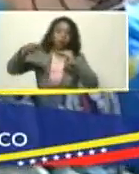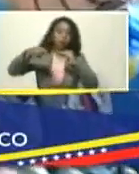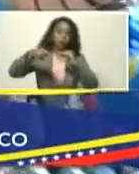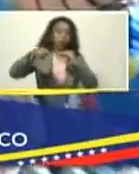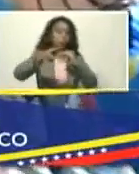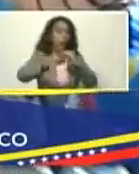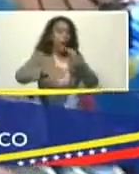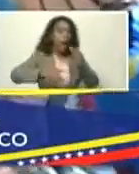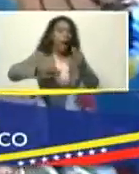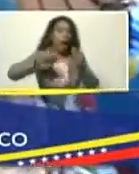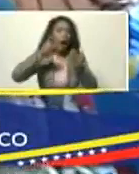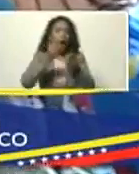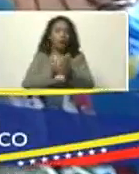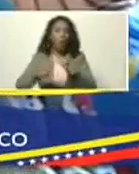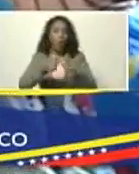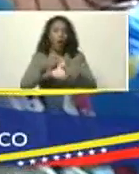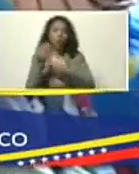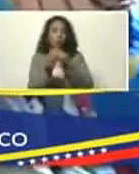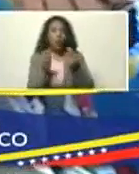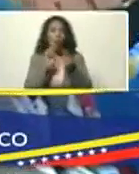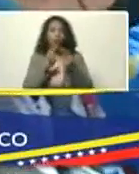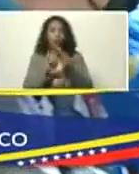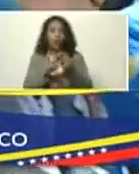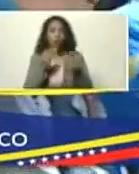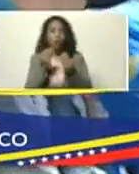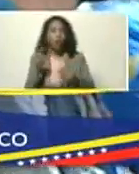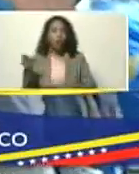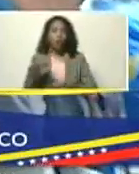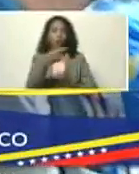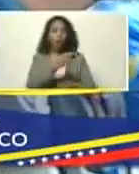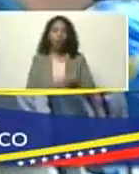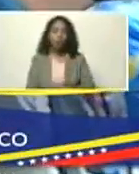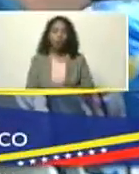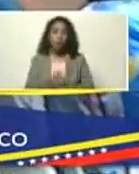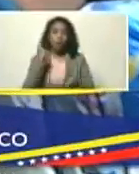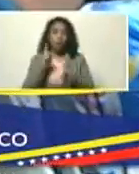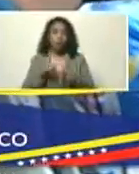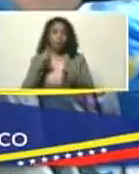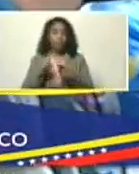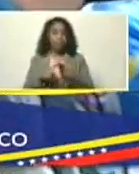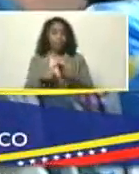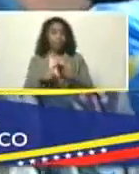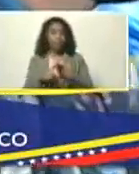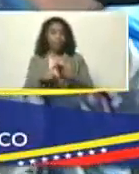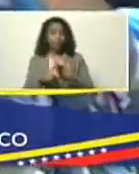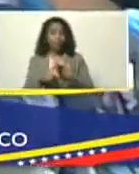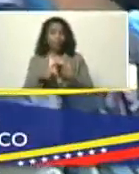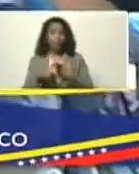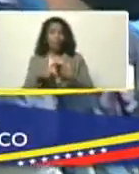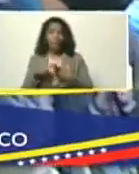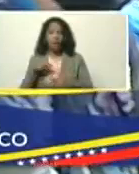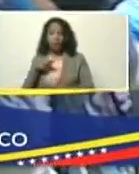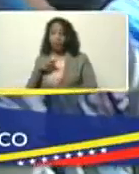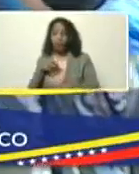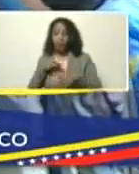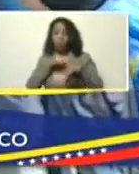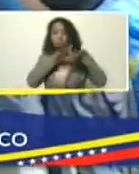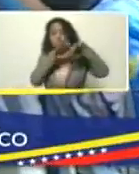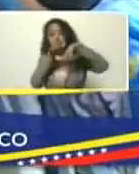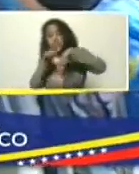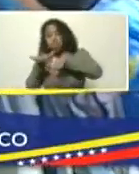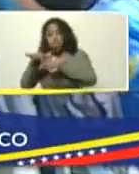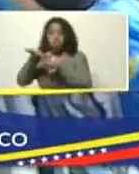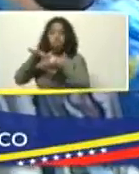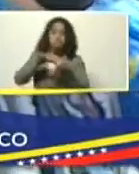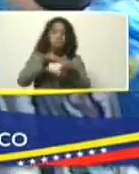hasta un curso de agua, que conocemos, comúnmente, como río, ¿no? Entonces, la, la, el escurrimiento, o escorrentía,